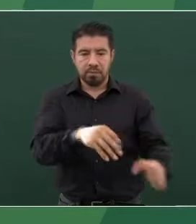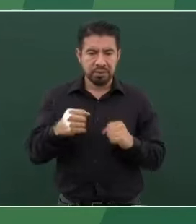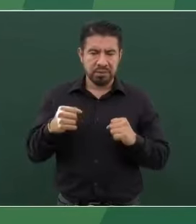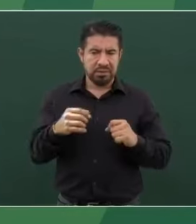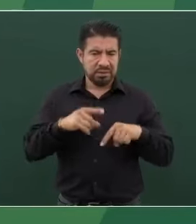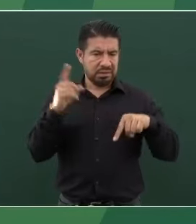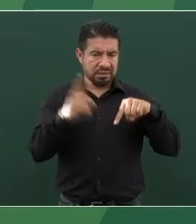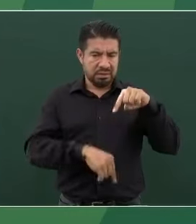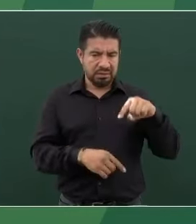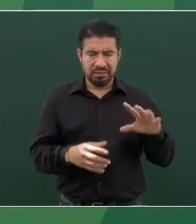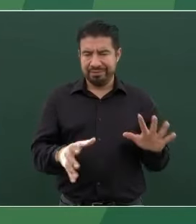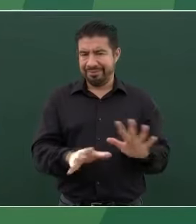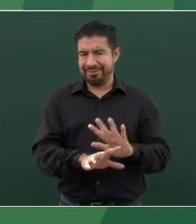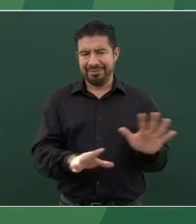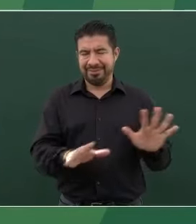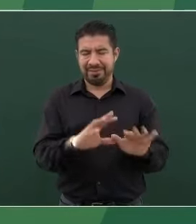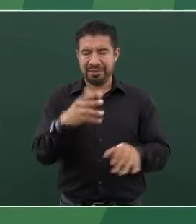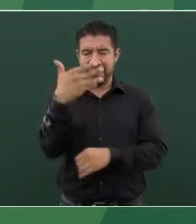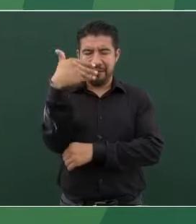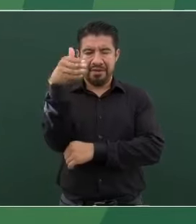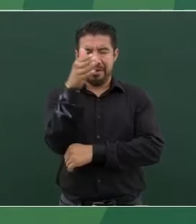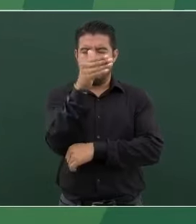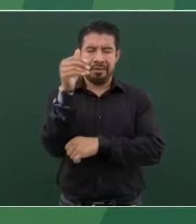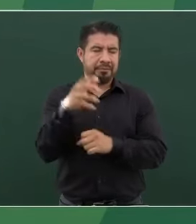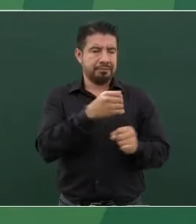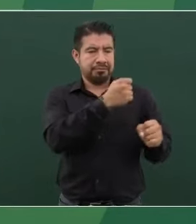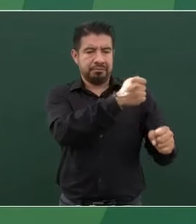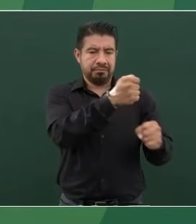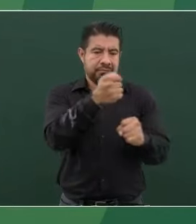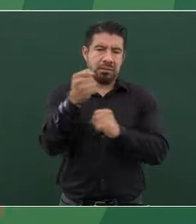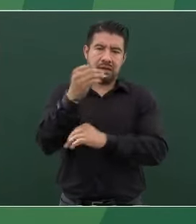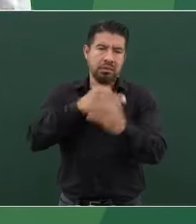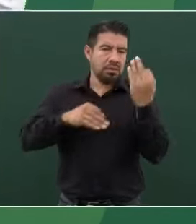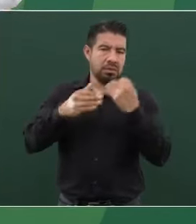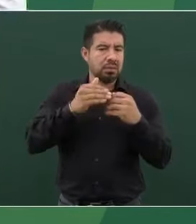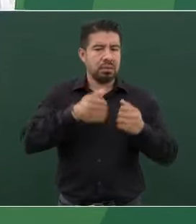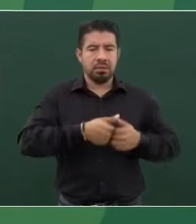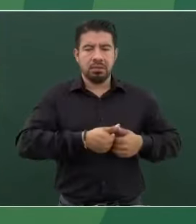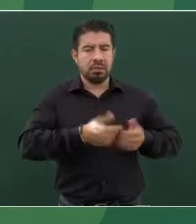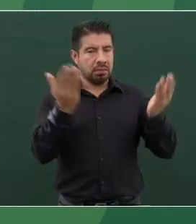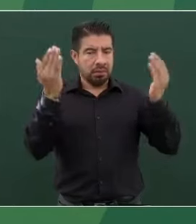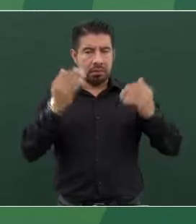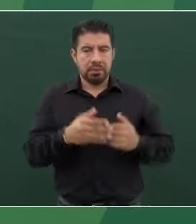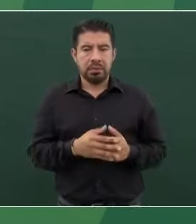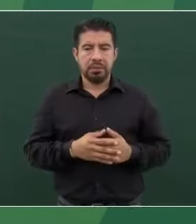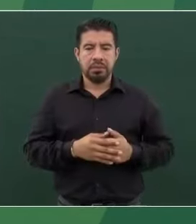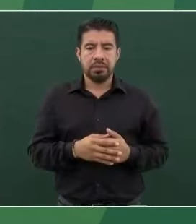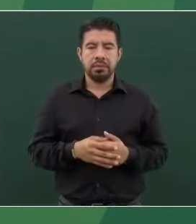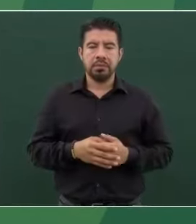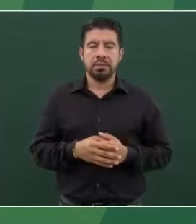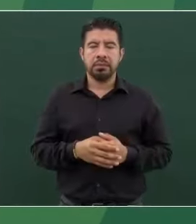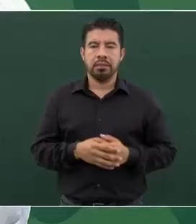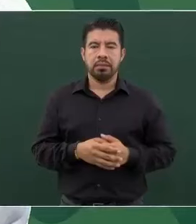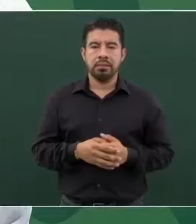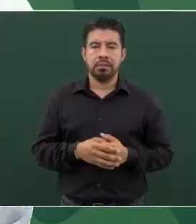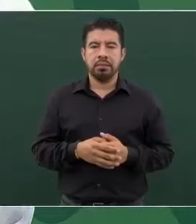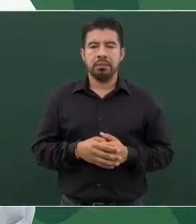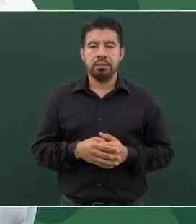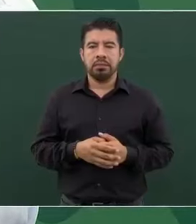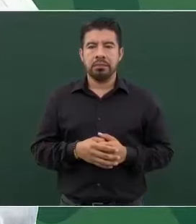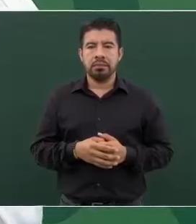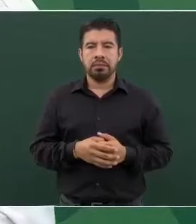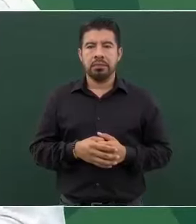hasta